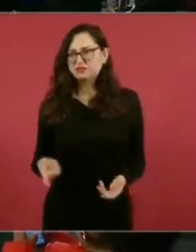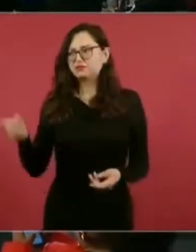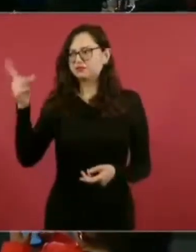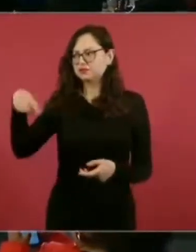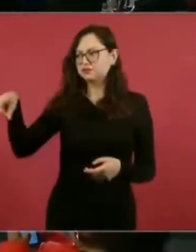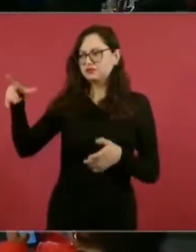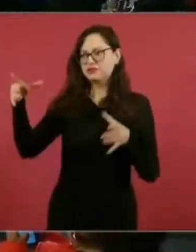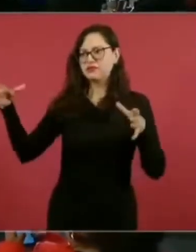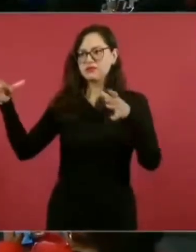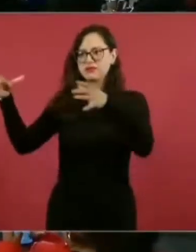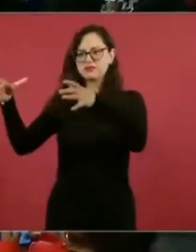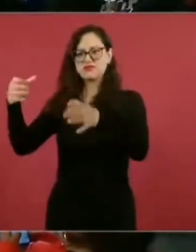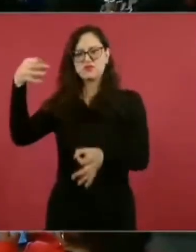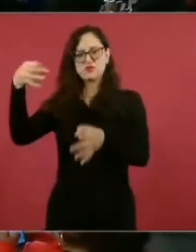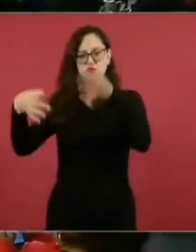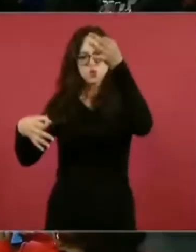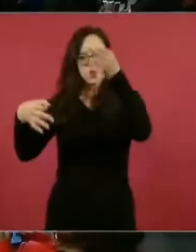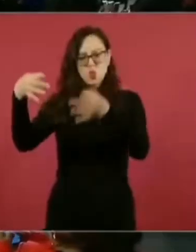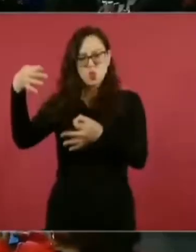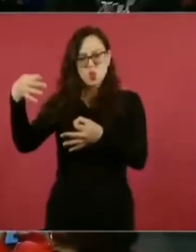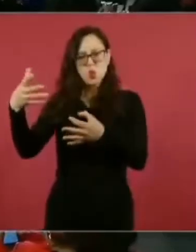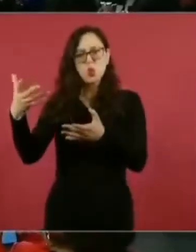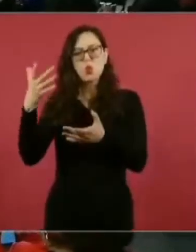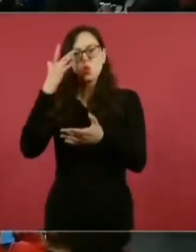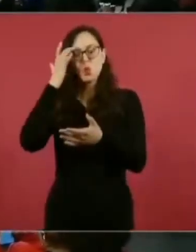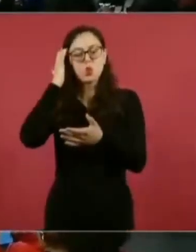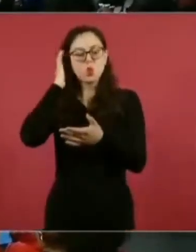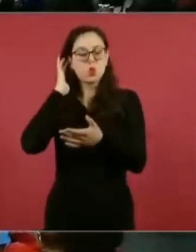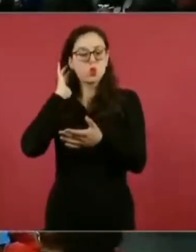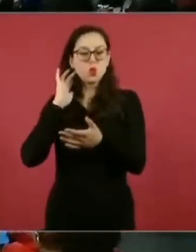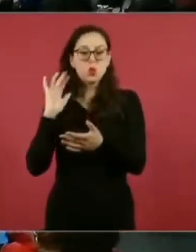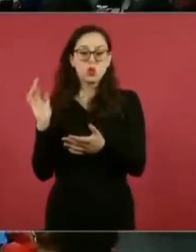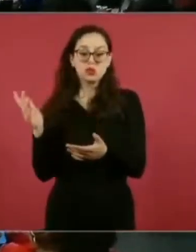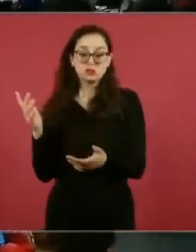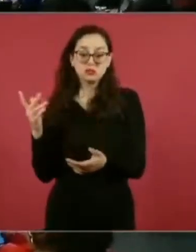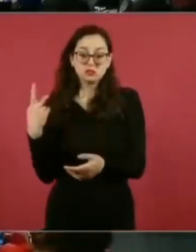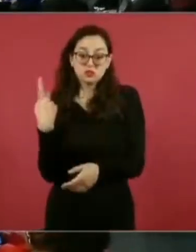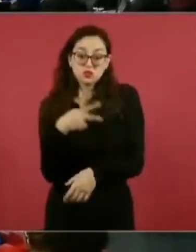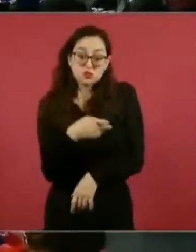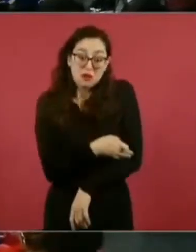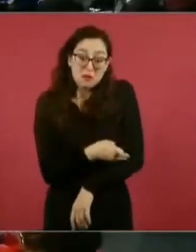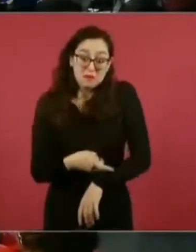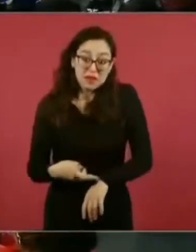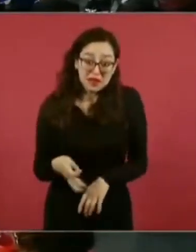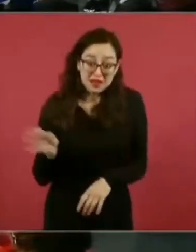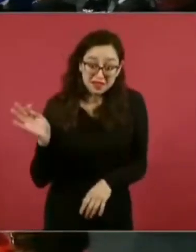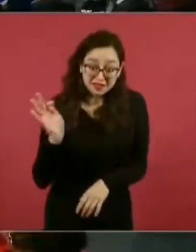son sus familias